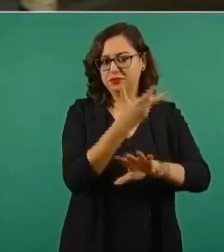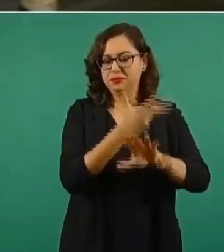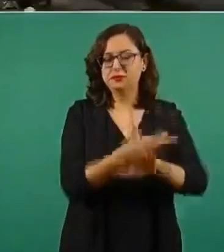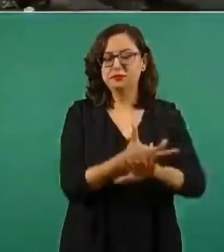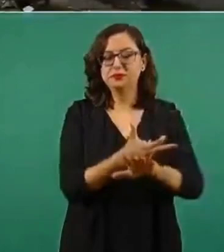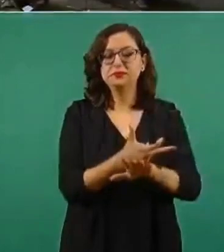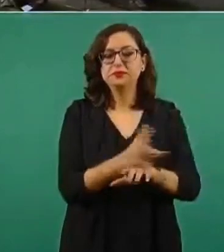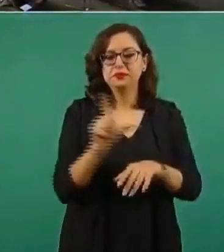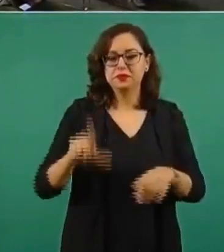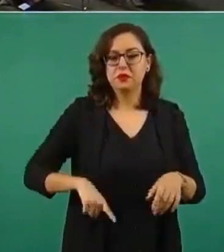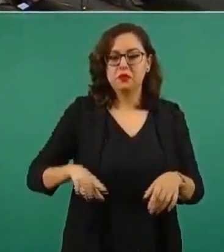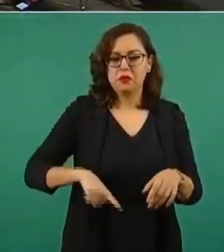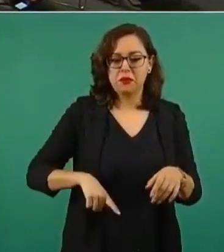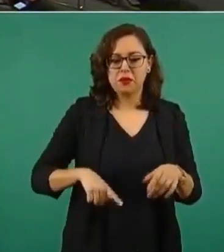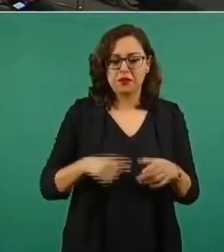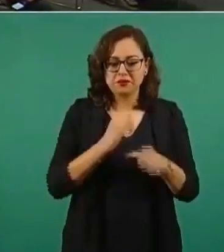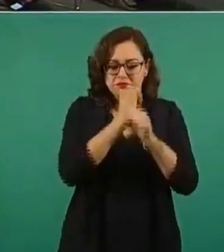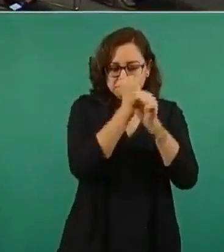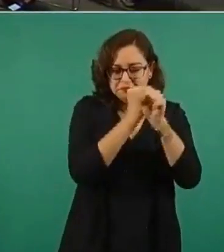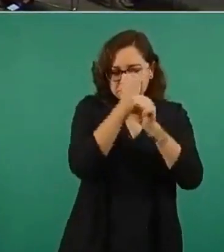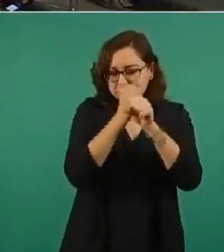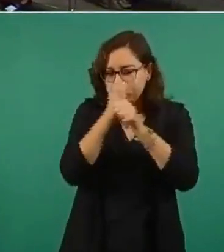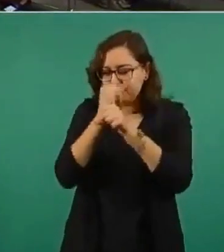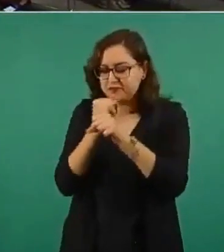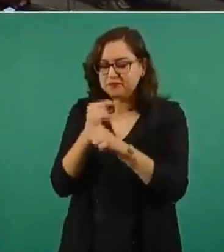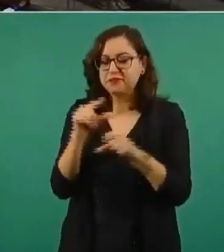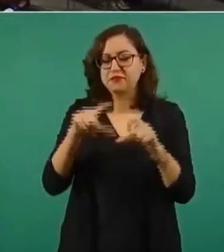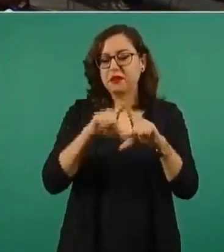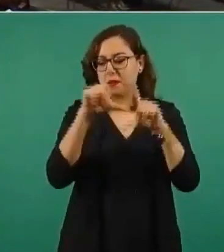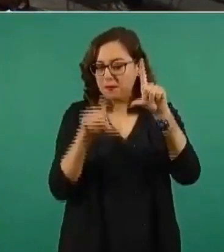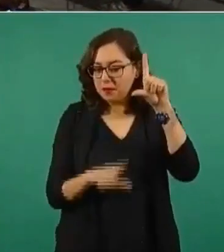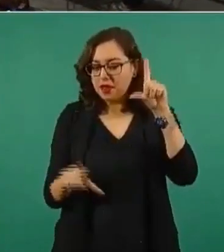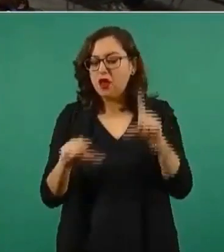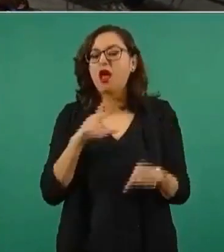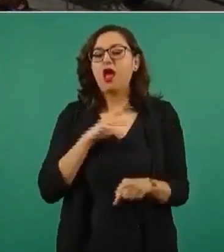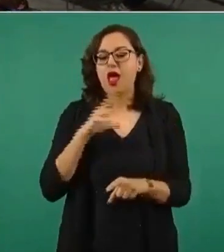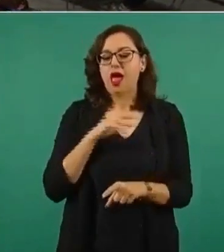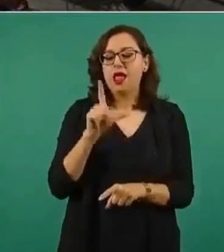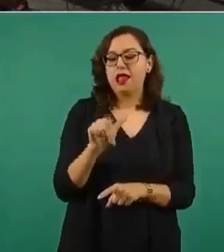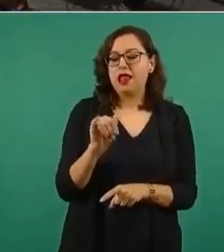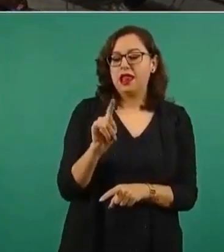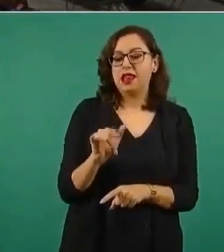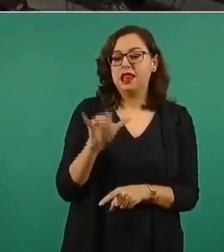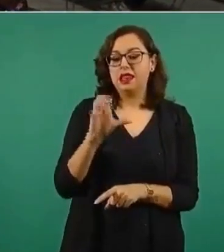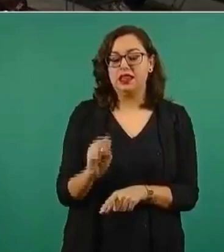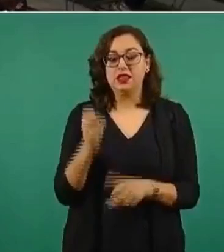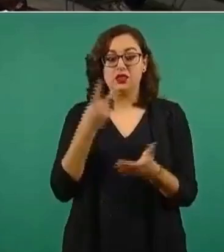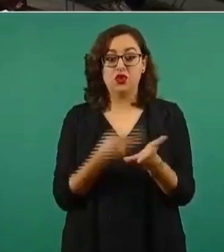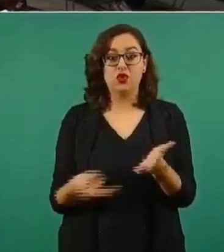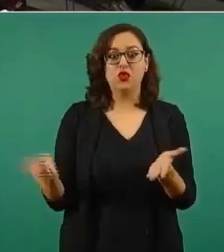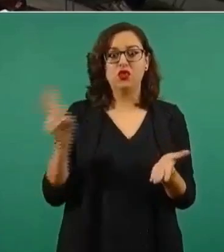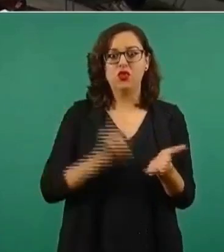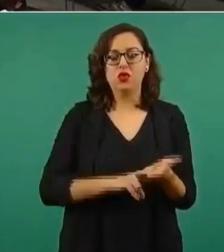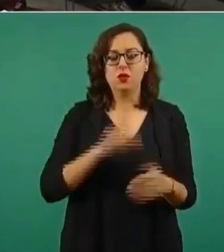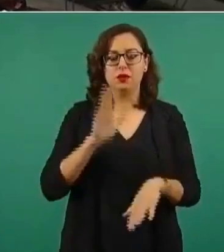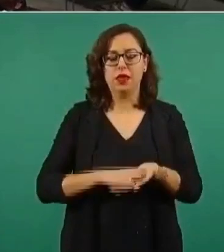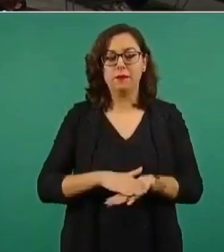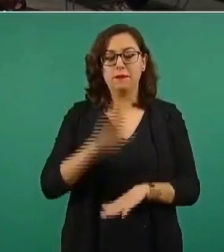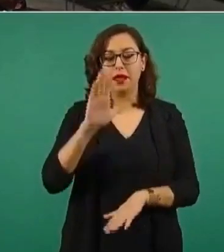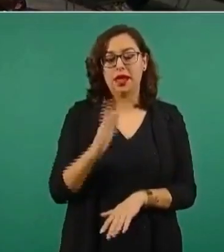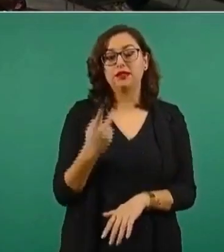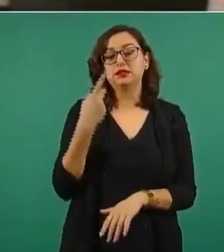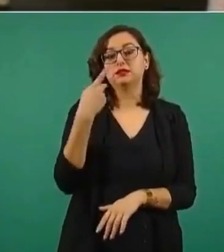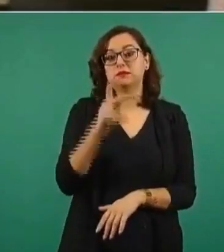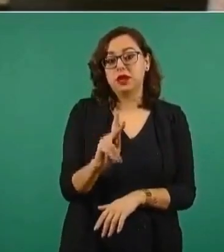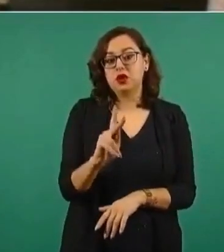que ellos plantean el doble del litio de lo que se está planteando en México. Y es únicamente para que se pueda observar que usted tenga esa